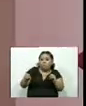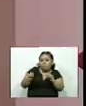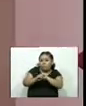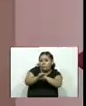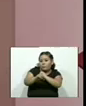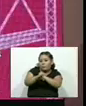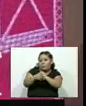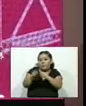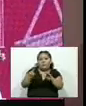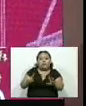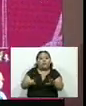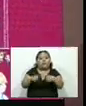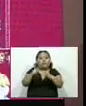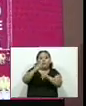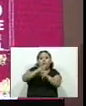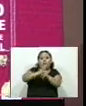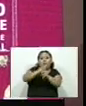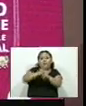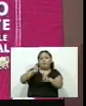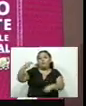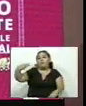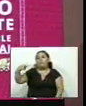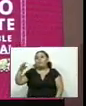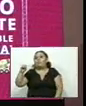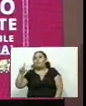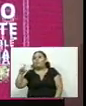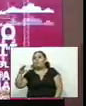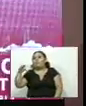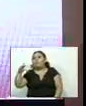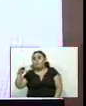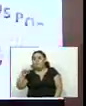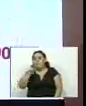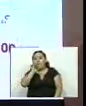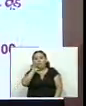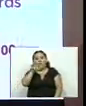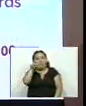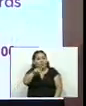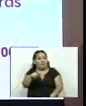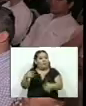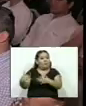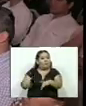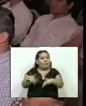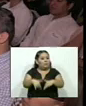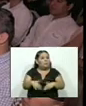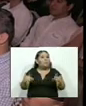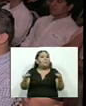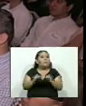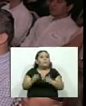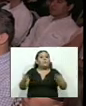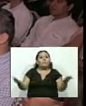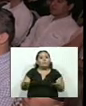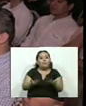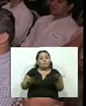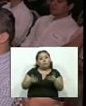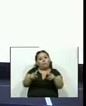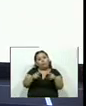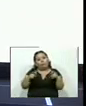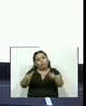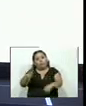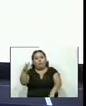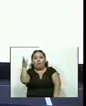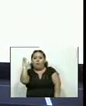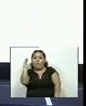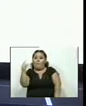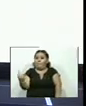sexto ciclo de los Lafarge Holcim Awards en el evento también se realizó un panel conformado por